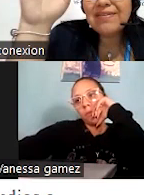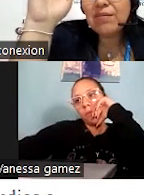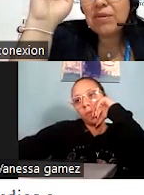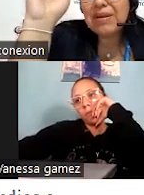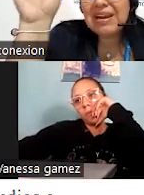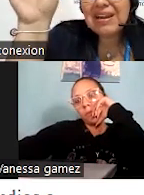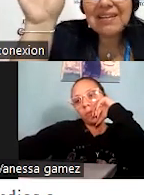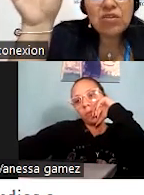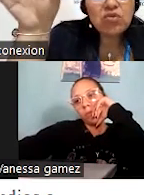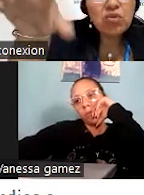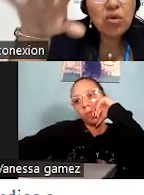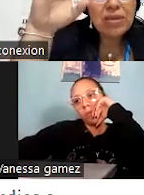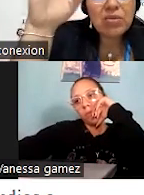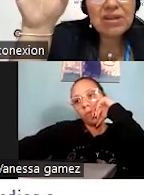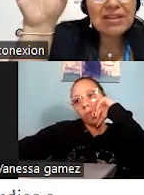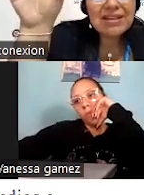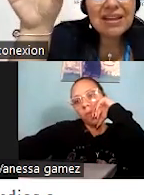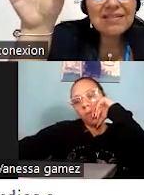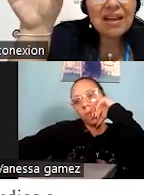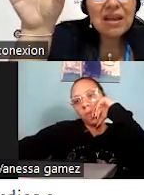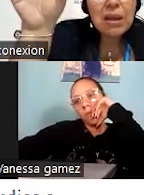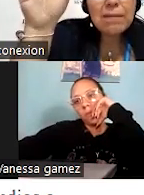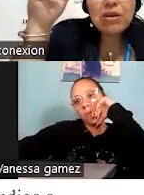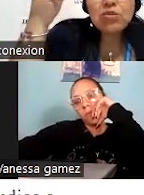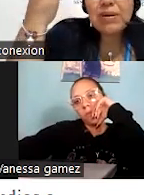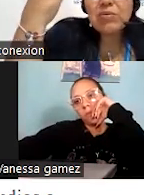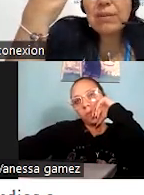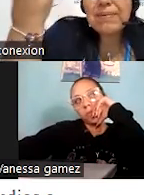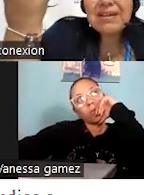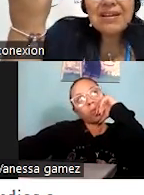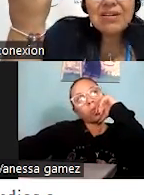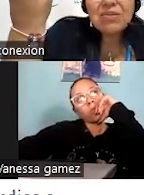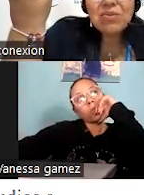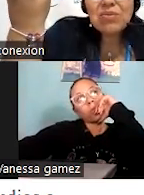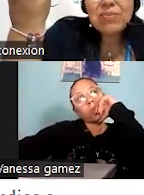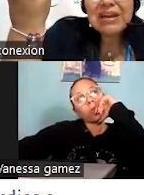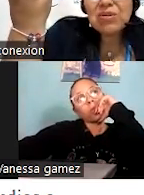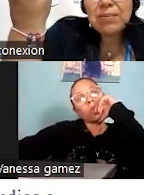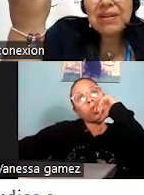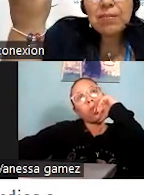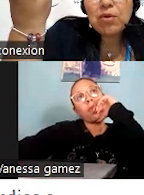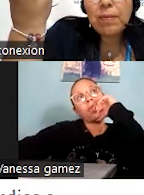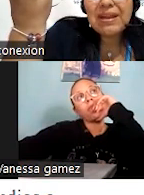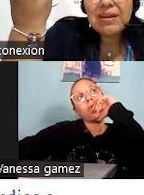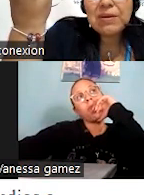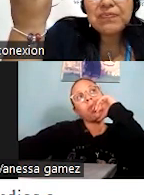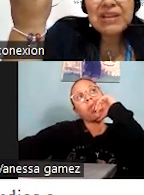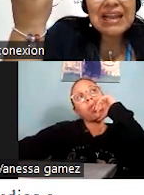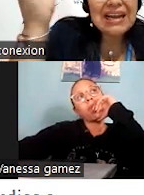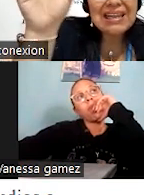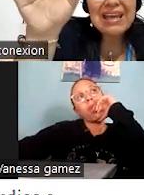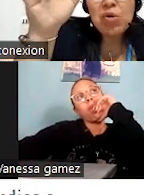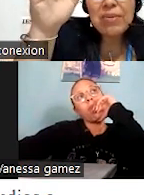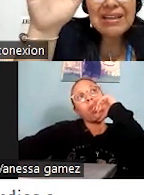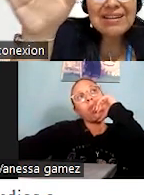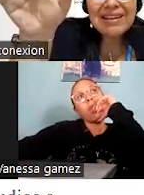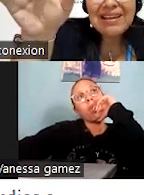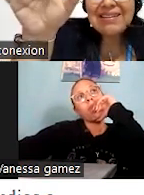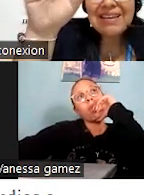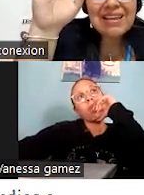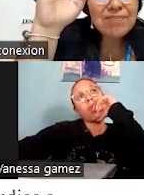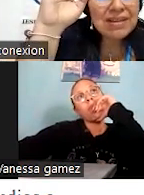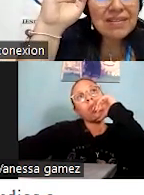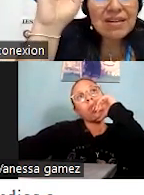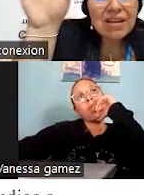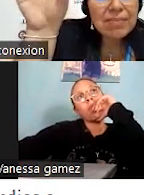cifras pueden servir para realizar estudios o medir una tendencia, pero no para una empresa, para que una empresa prospere. La calidad humana